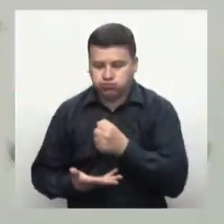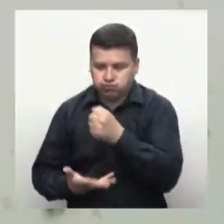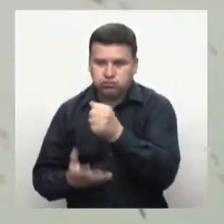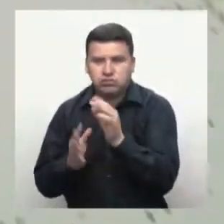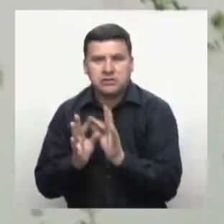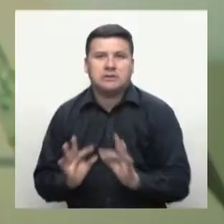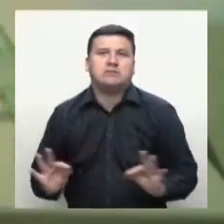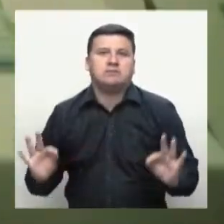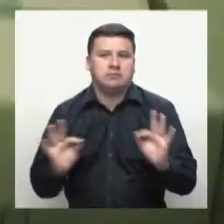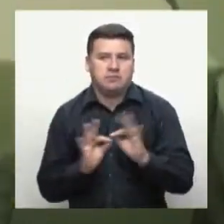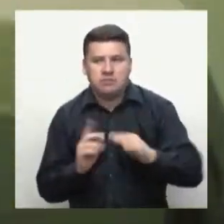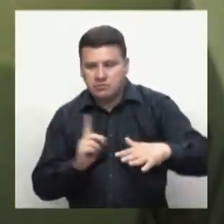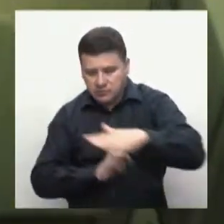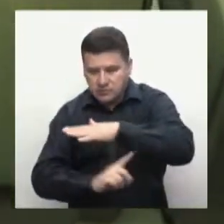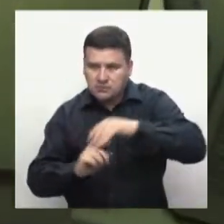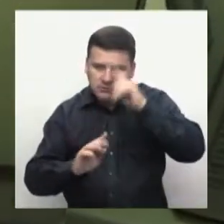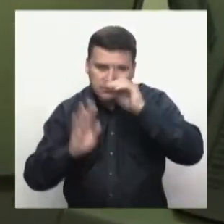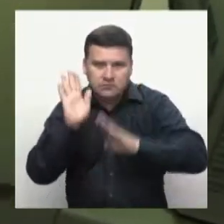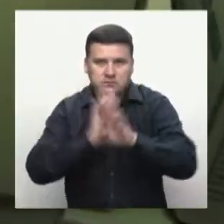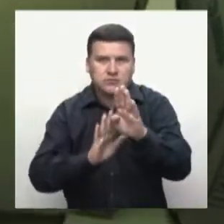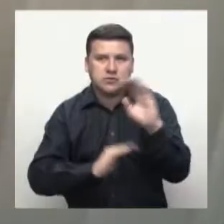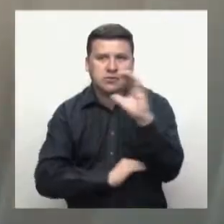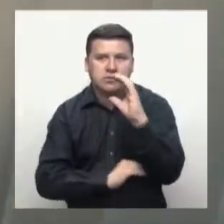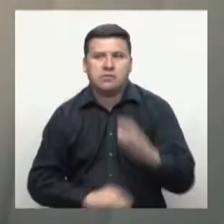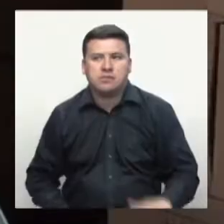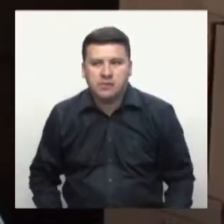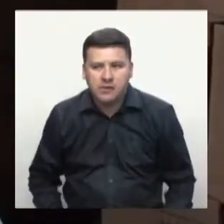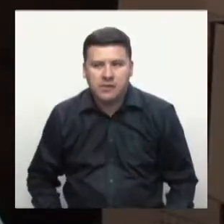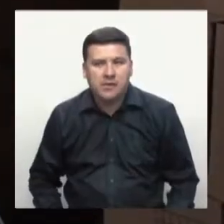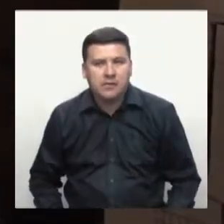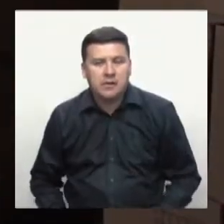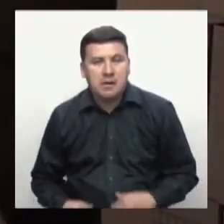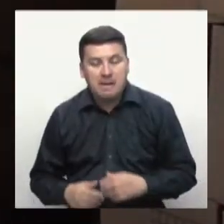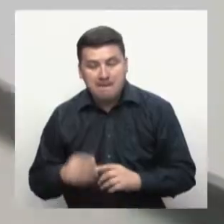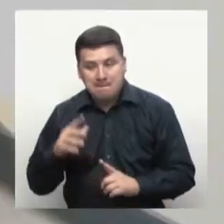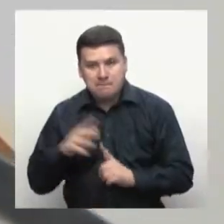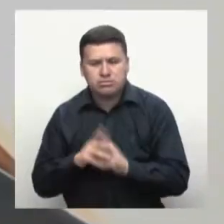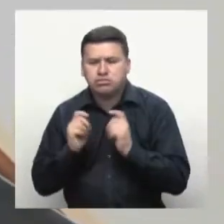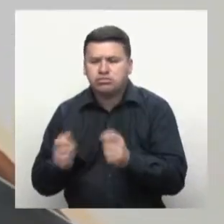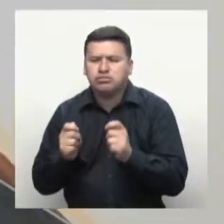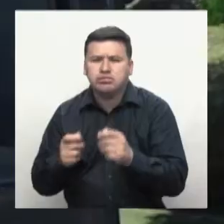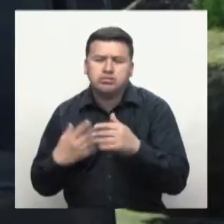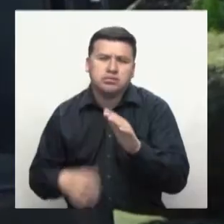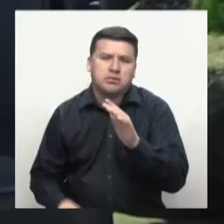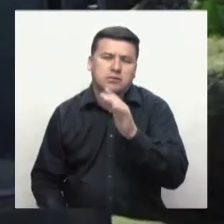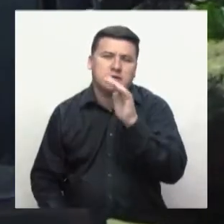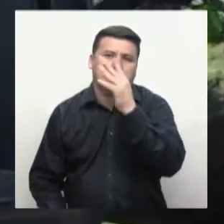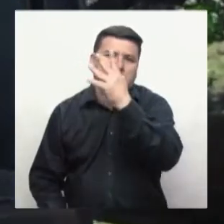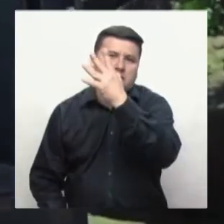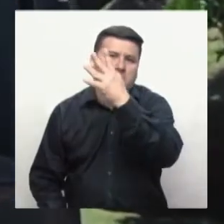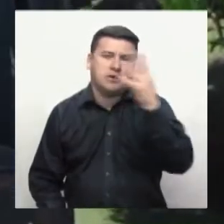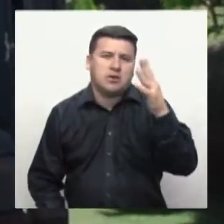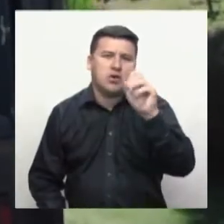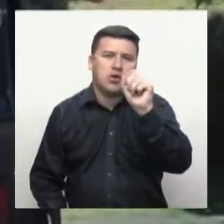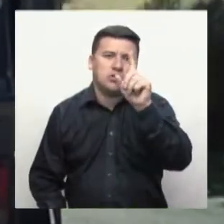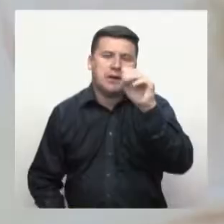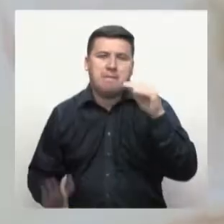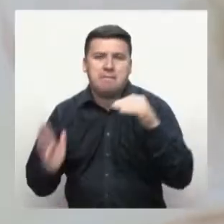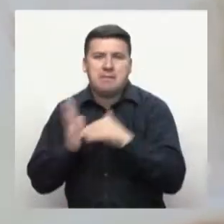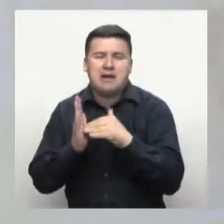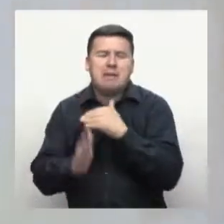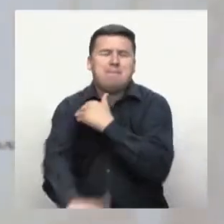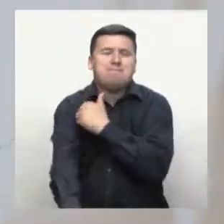creación ha otorgado recursos por más de 411 mil millones de pesos que beneficiaron a 5.587 iniciativas